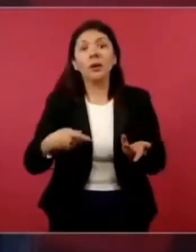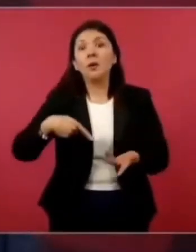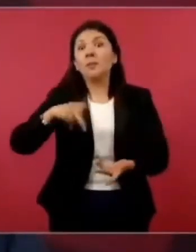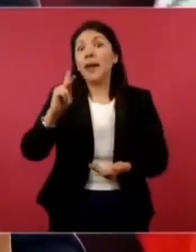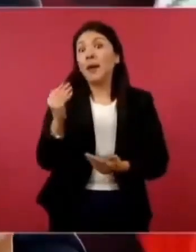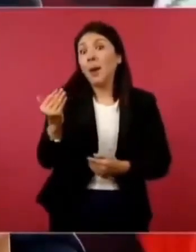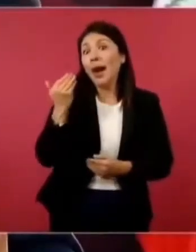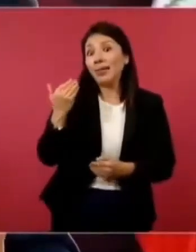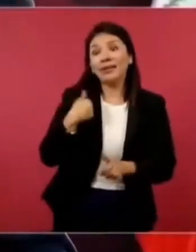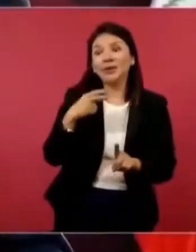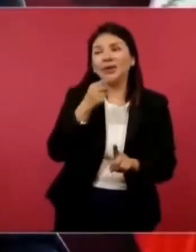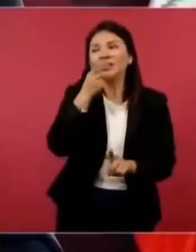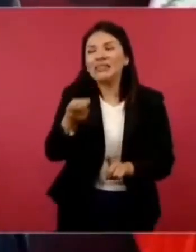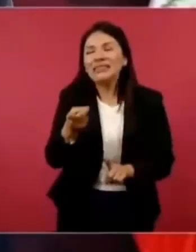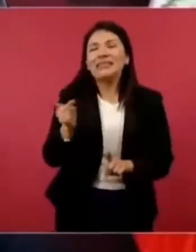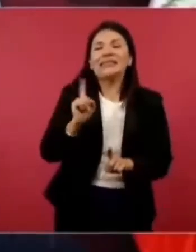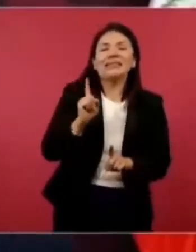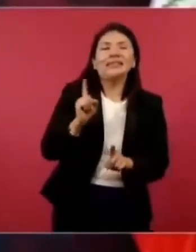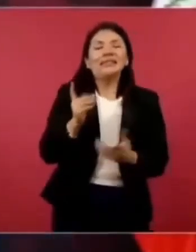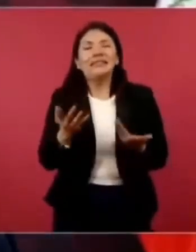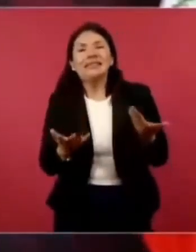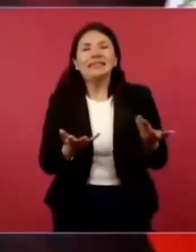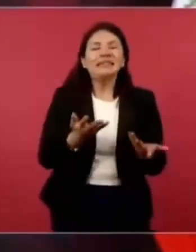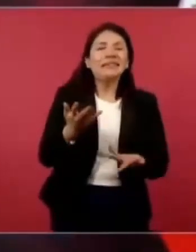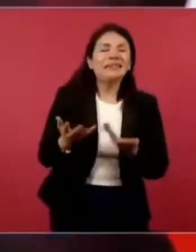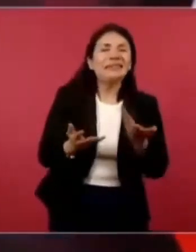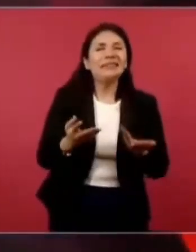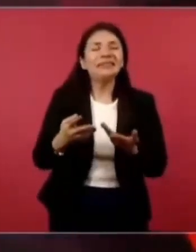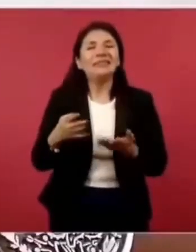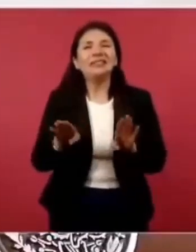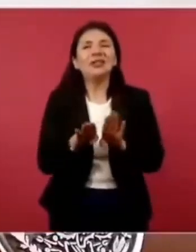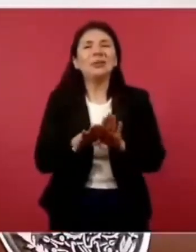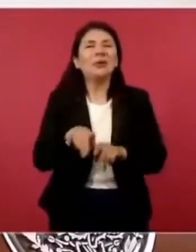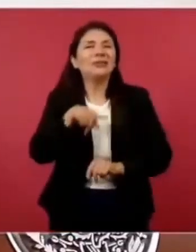porque quedé que